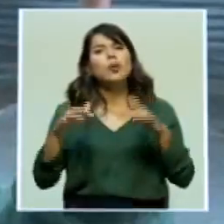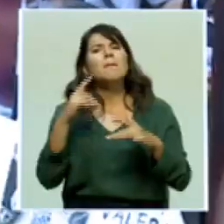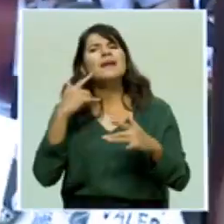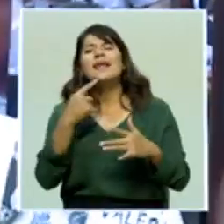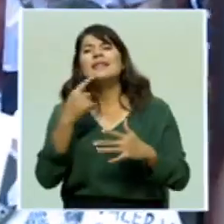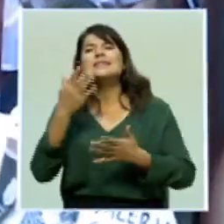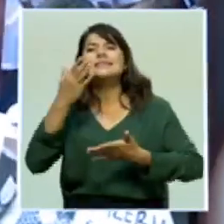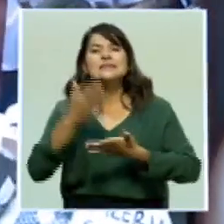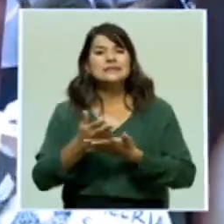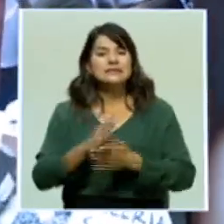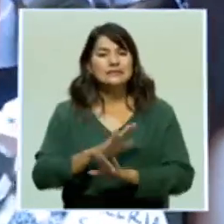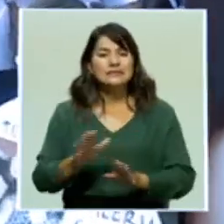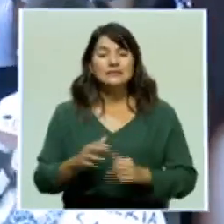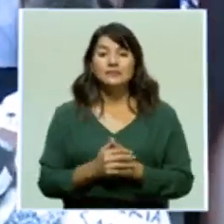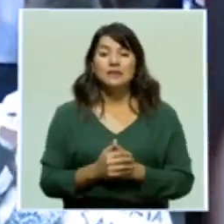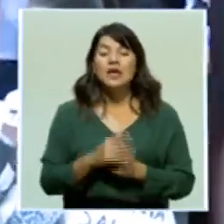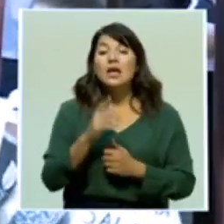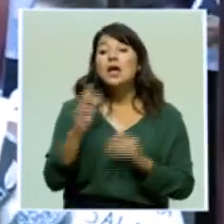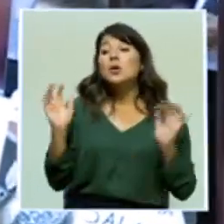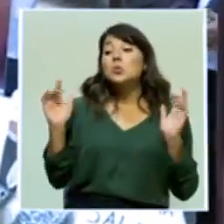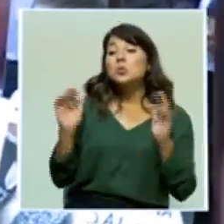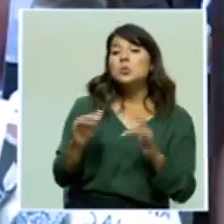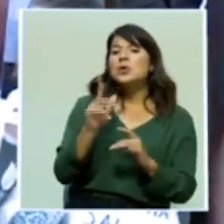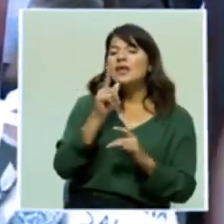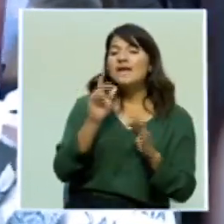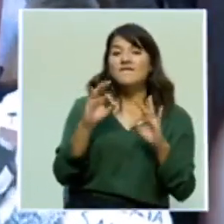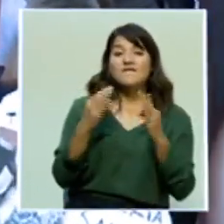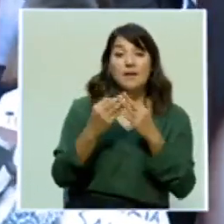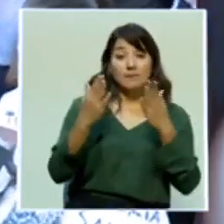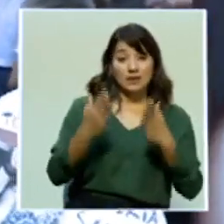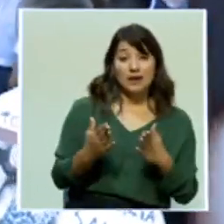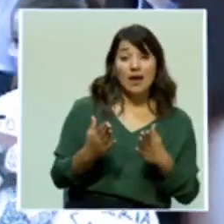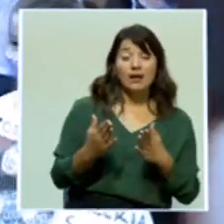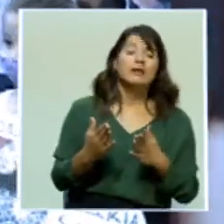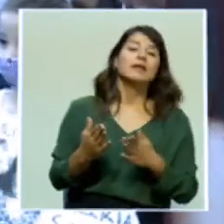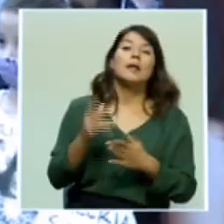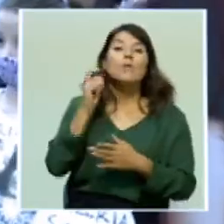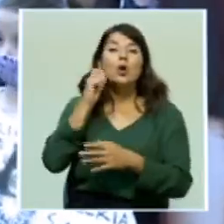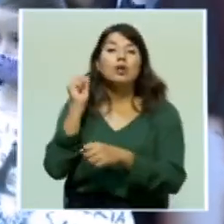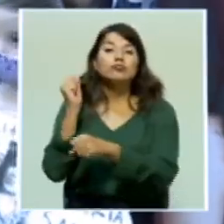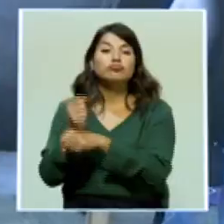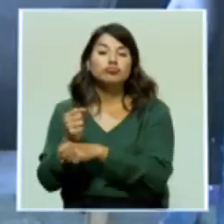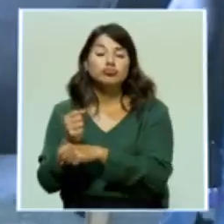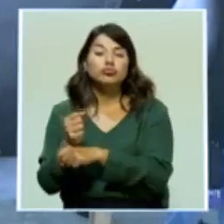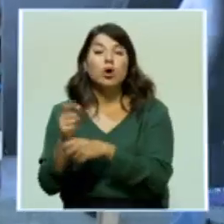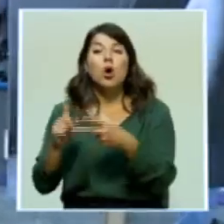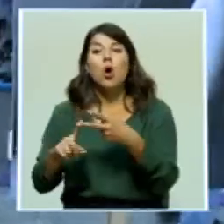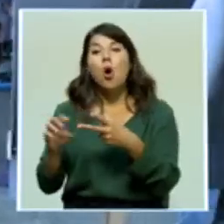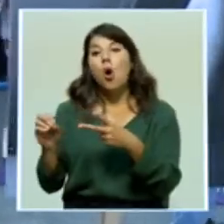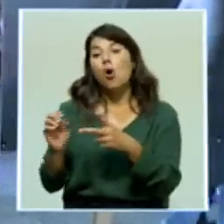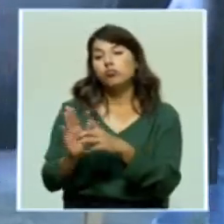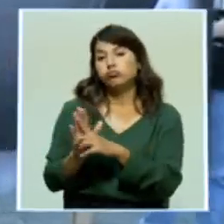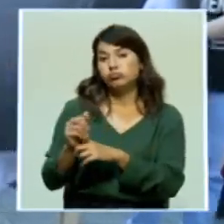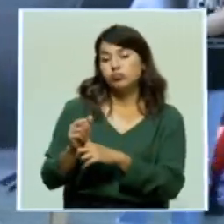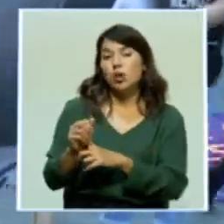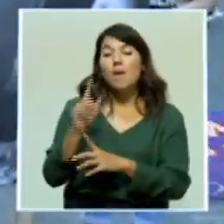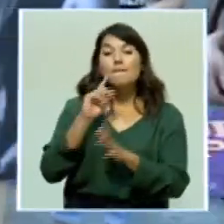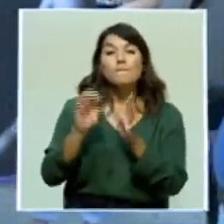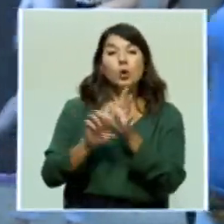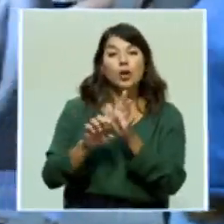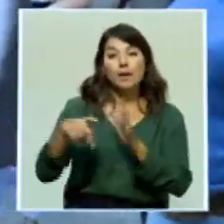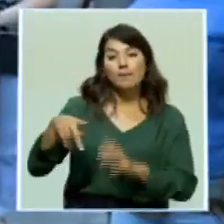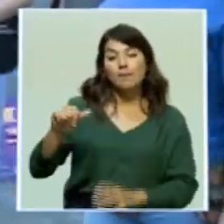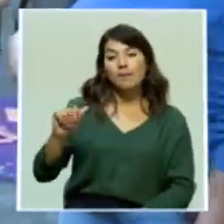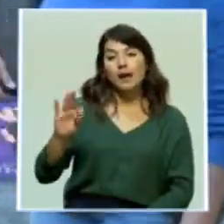basta. A la convocatoria asistieron familiares de mujeres que han sido asesinadas y víctimas de la violencia de género. Es el caso de